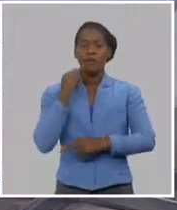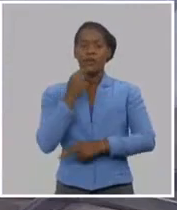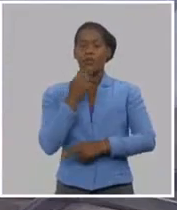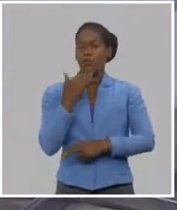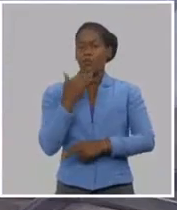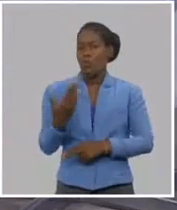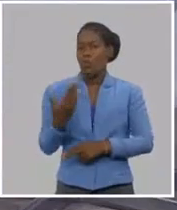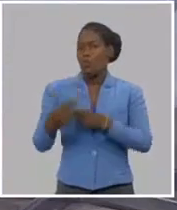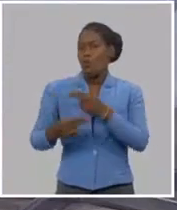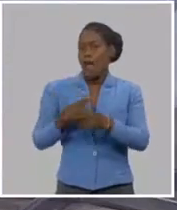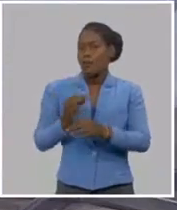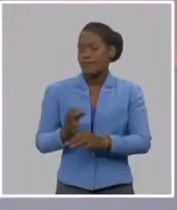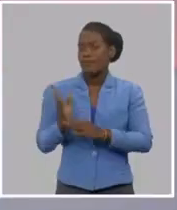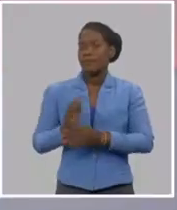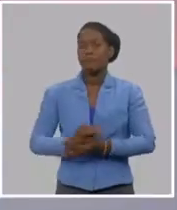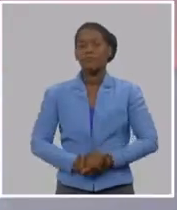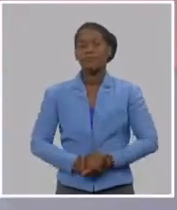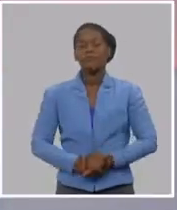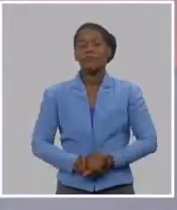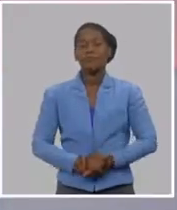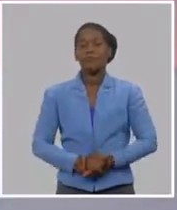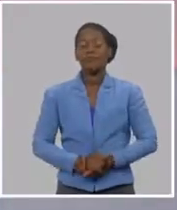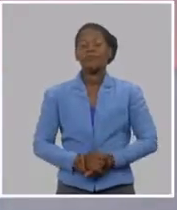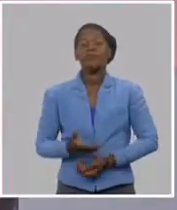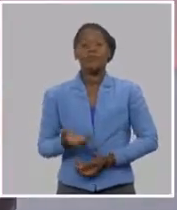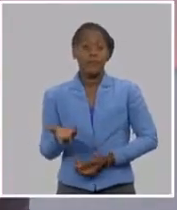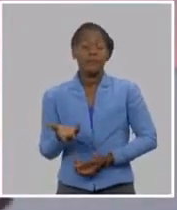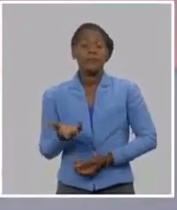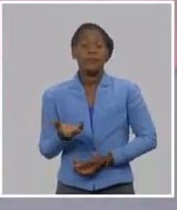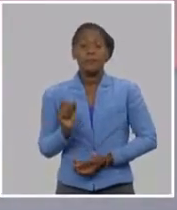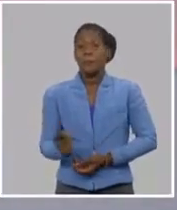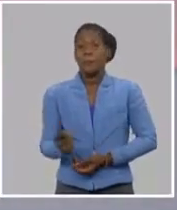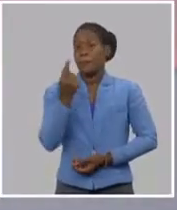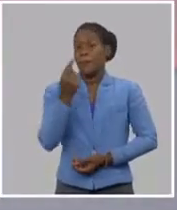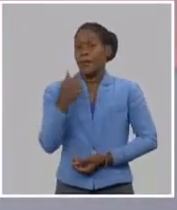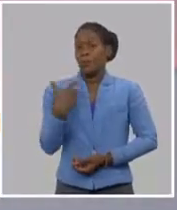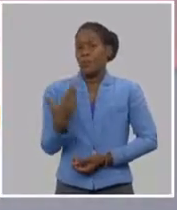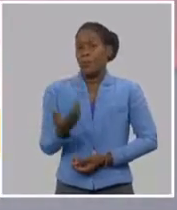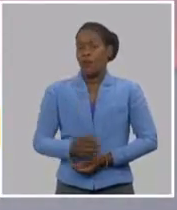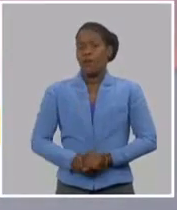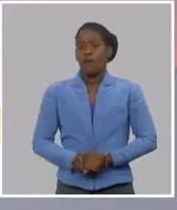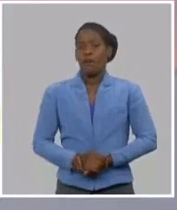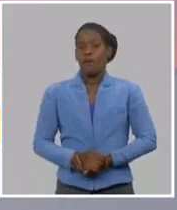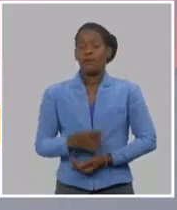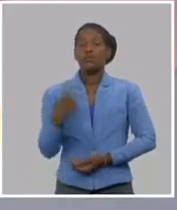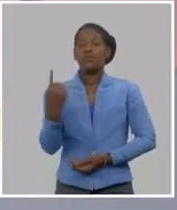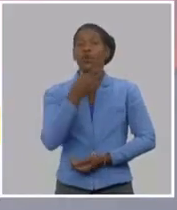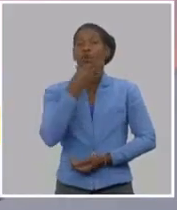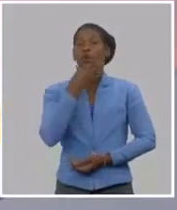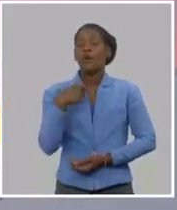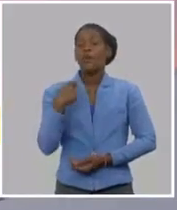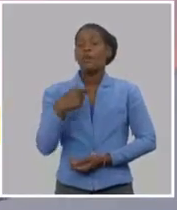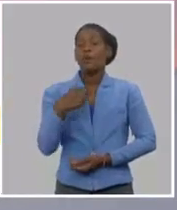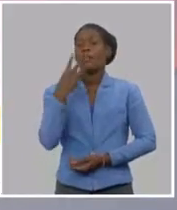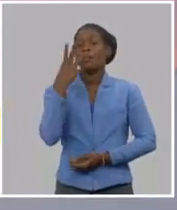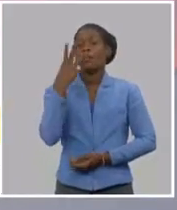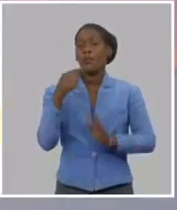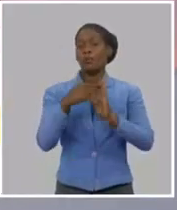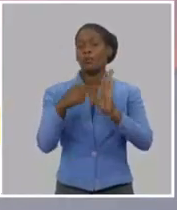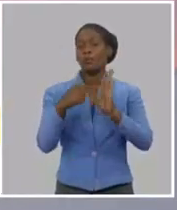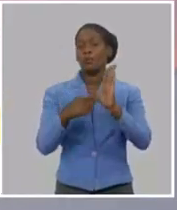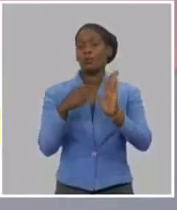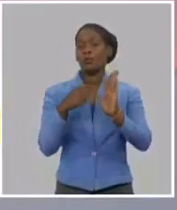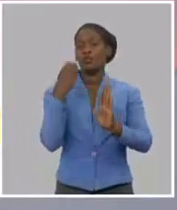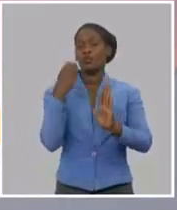Bueno, primero creo que ese acercamiento de la figura de Martí a los jóvenes debe partir, digamos, de tres elementos fundamentales.